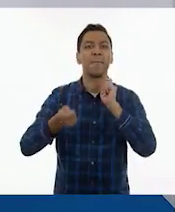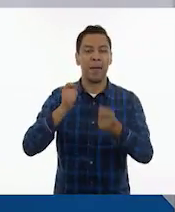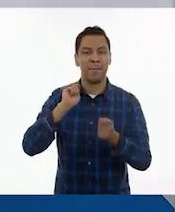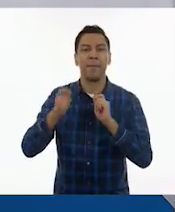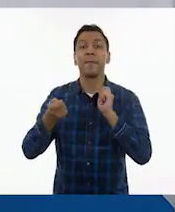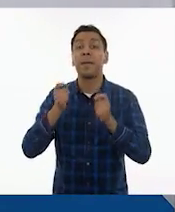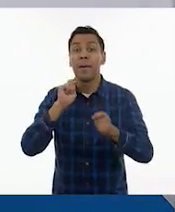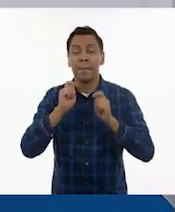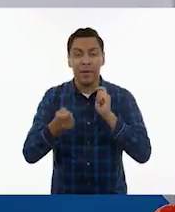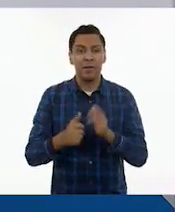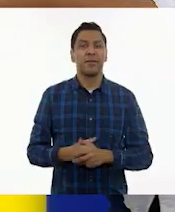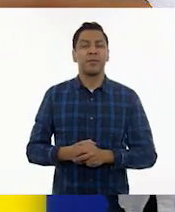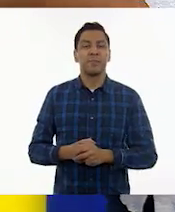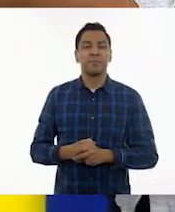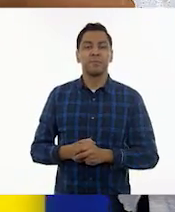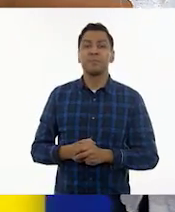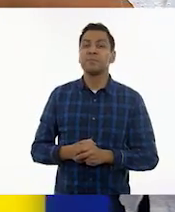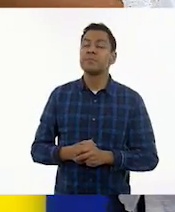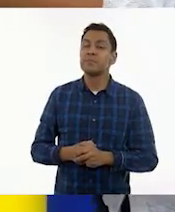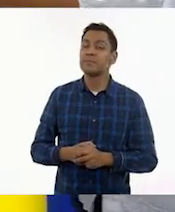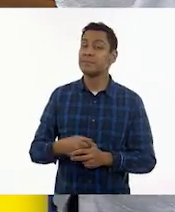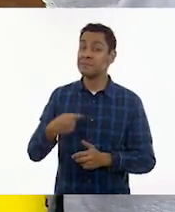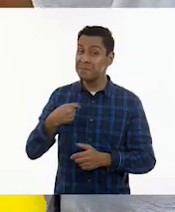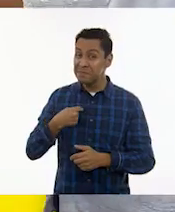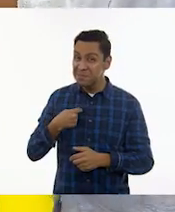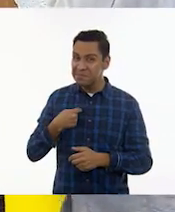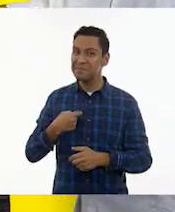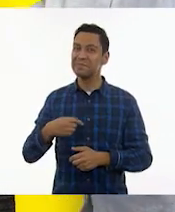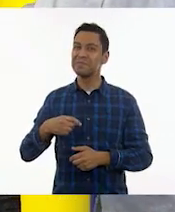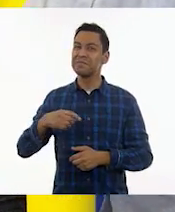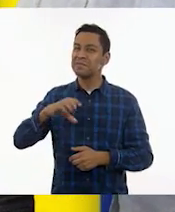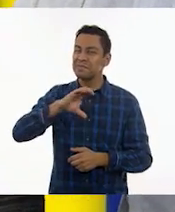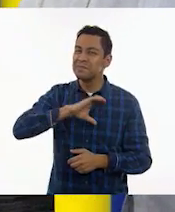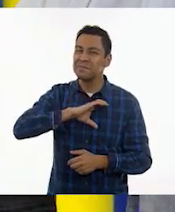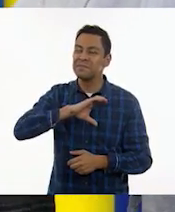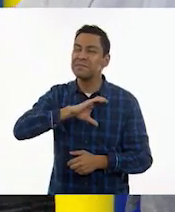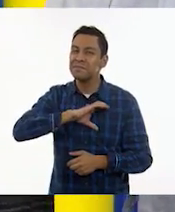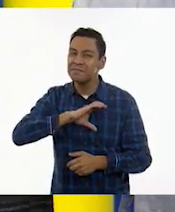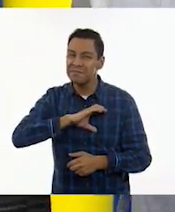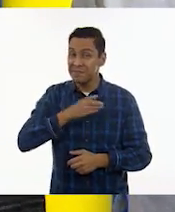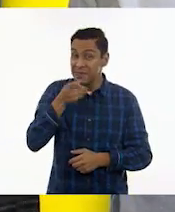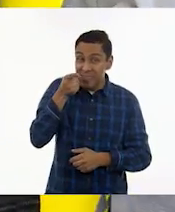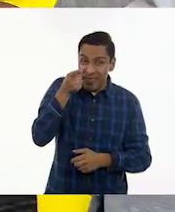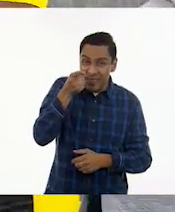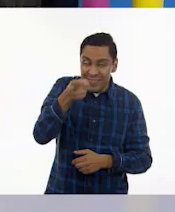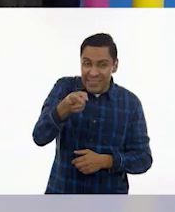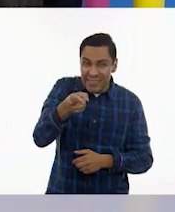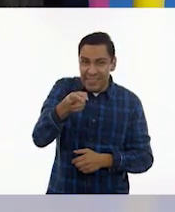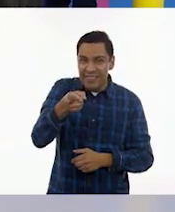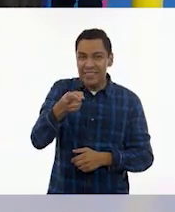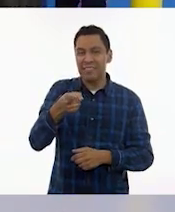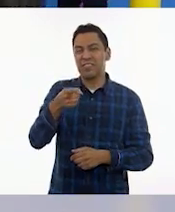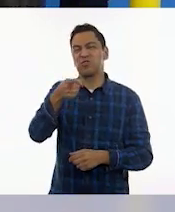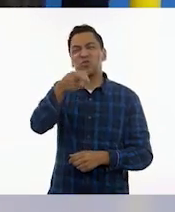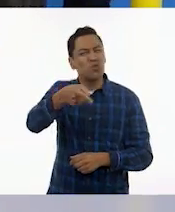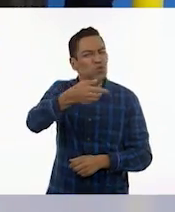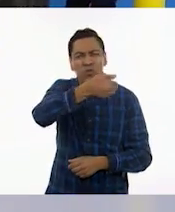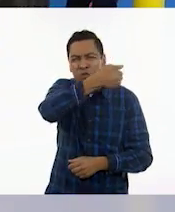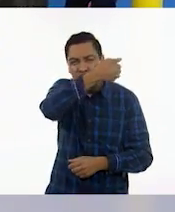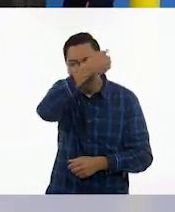Para olvidarte a ti, que no supiste.